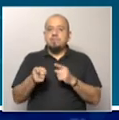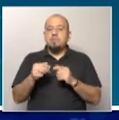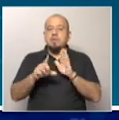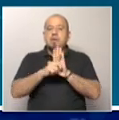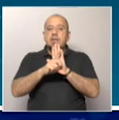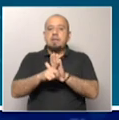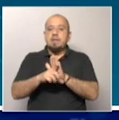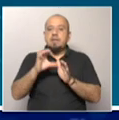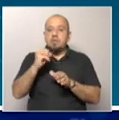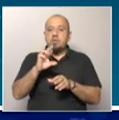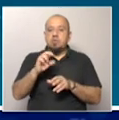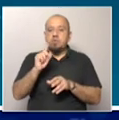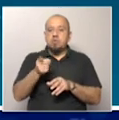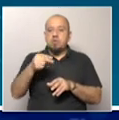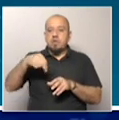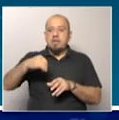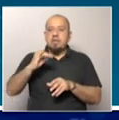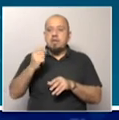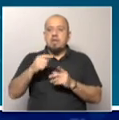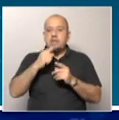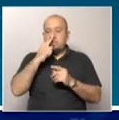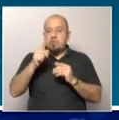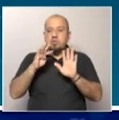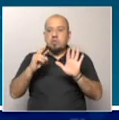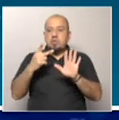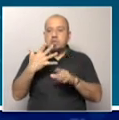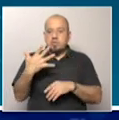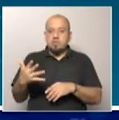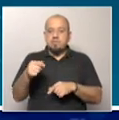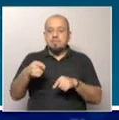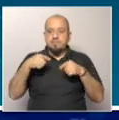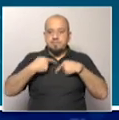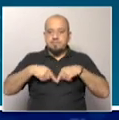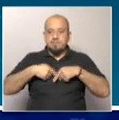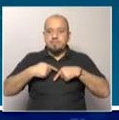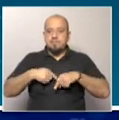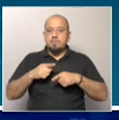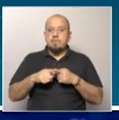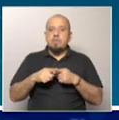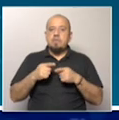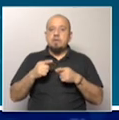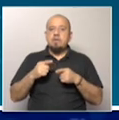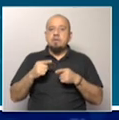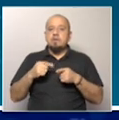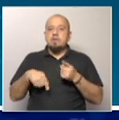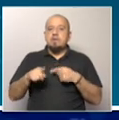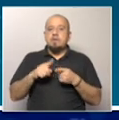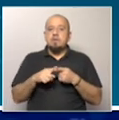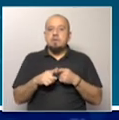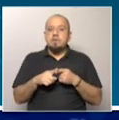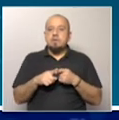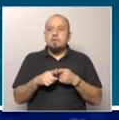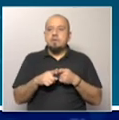en la Ley Orgánica Municipal de 1935. Es decir, las Intendencias se encargan de los mercados agroalimentarios.